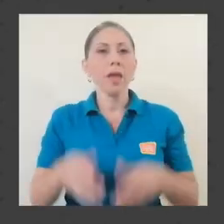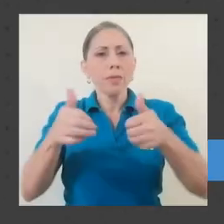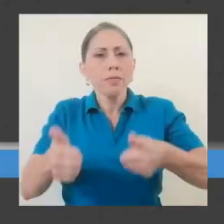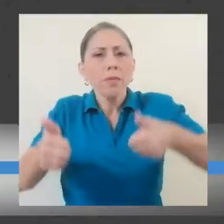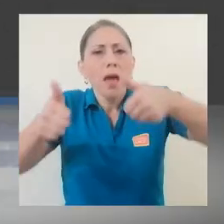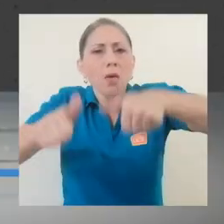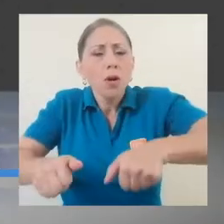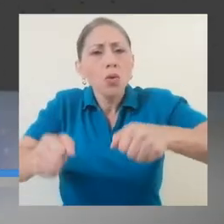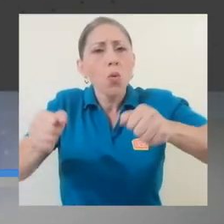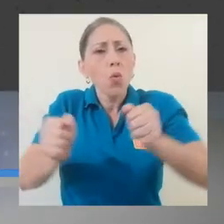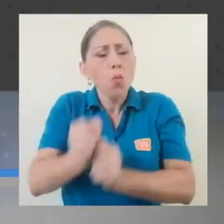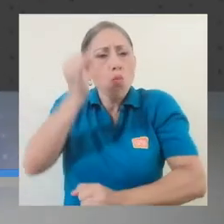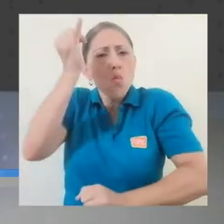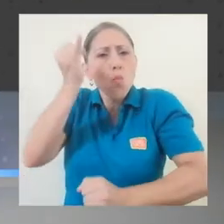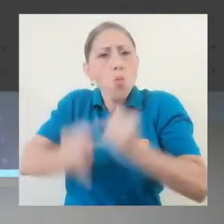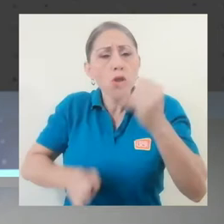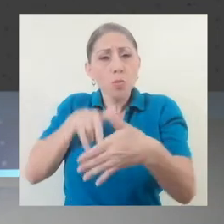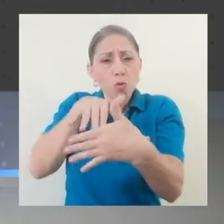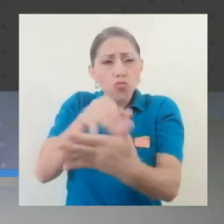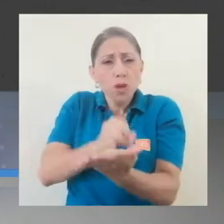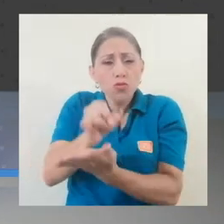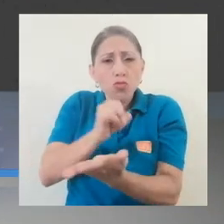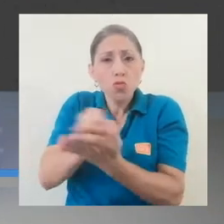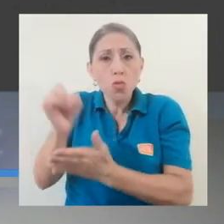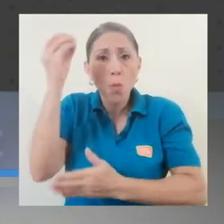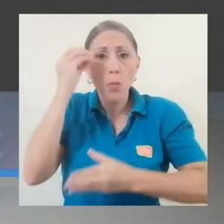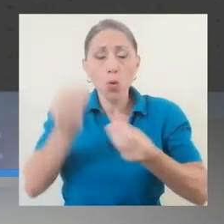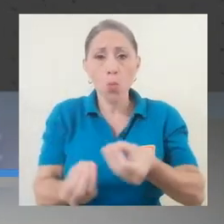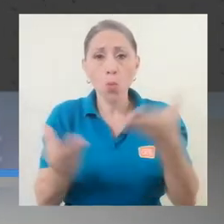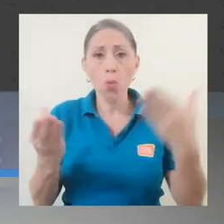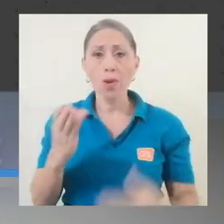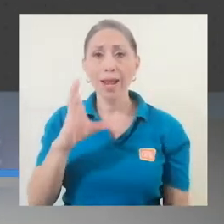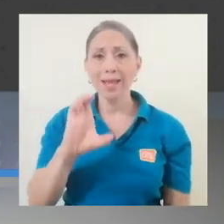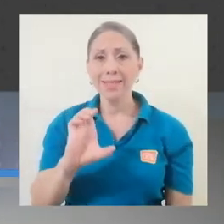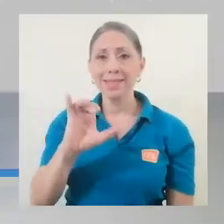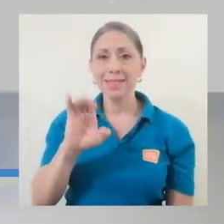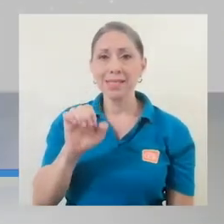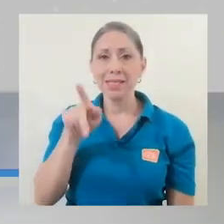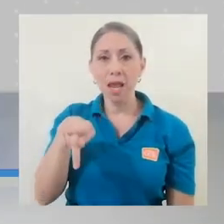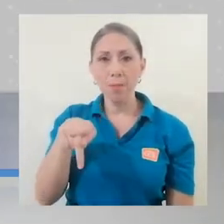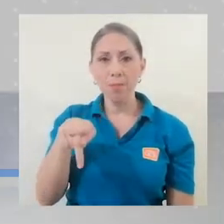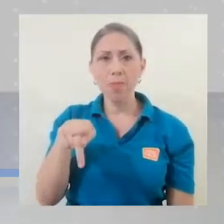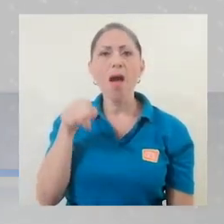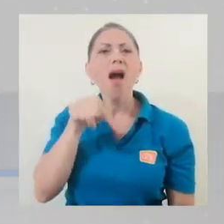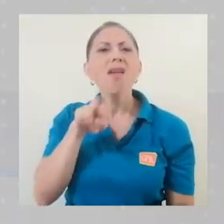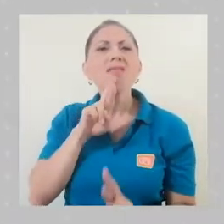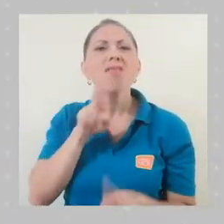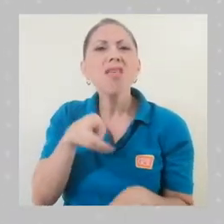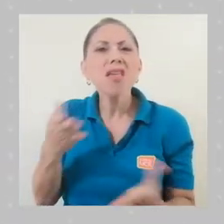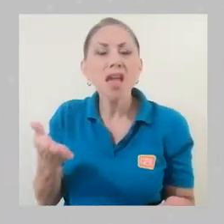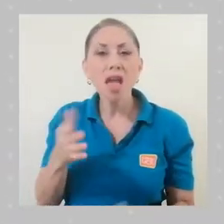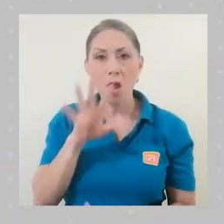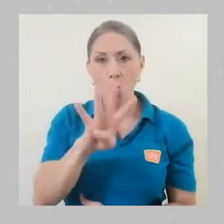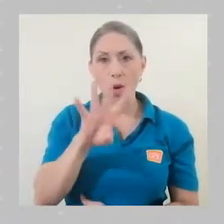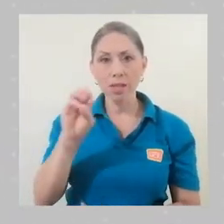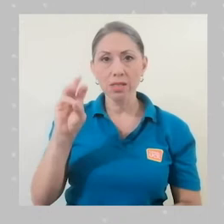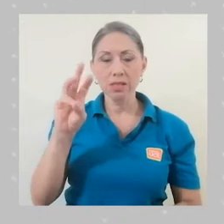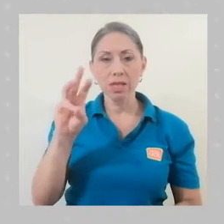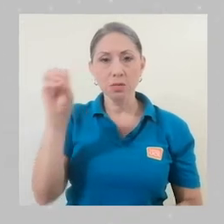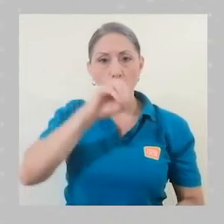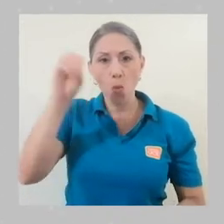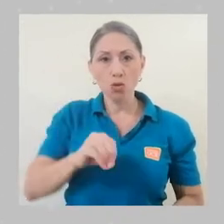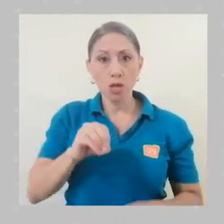De acuerdo con el último estudio de opinión pública del CIEP, un 46 por ciento de los costarricenses están